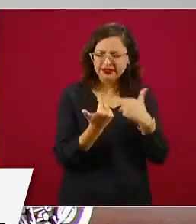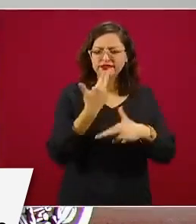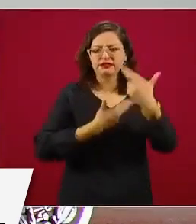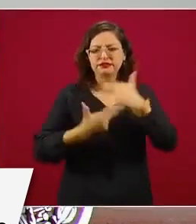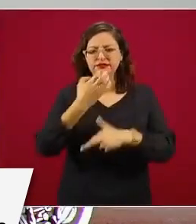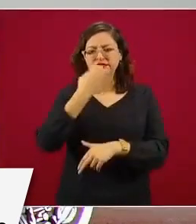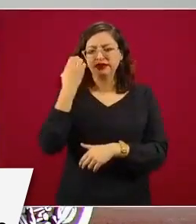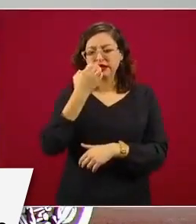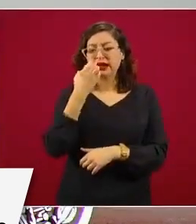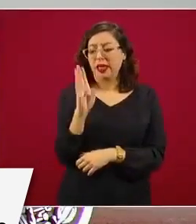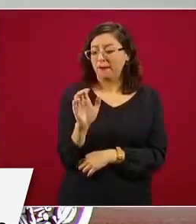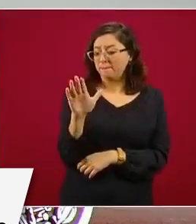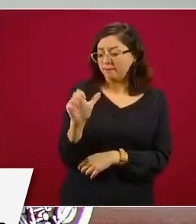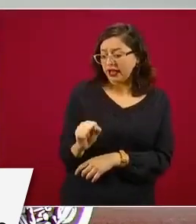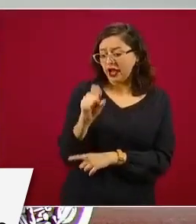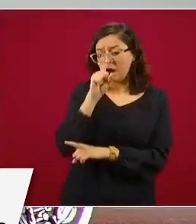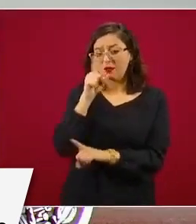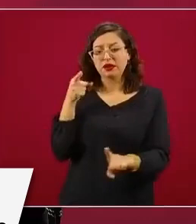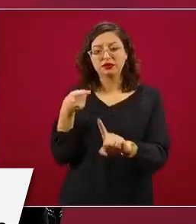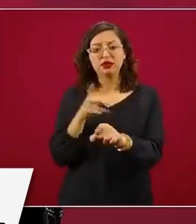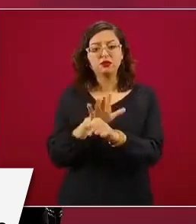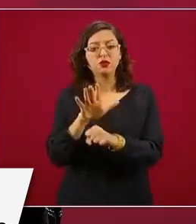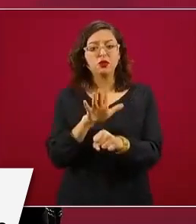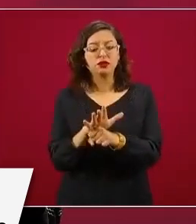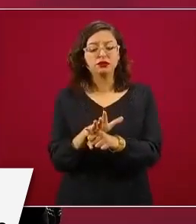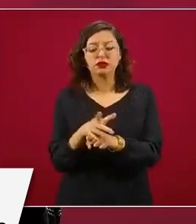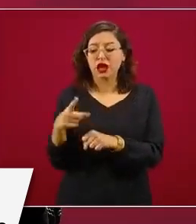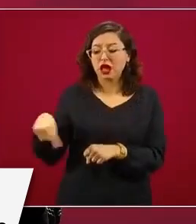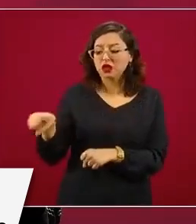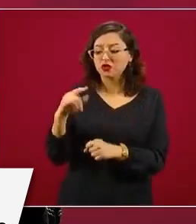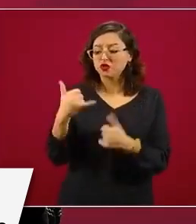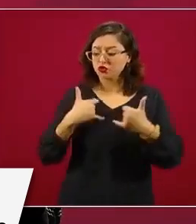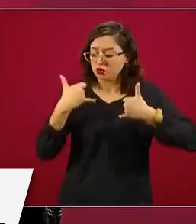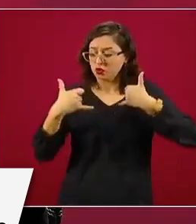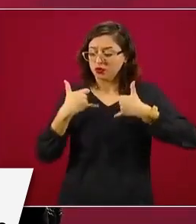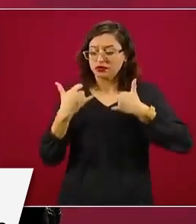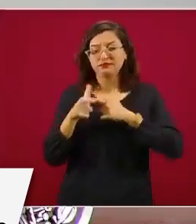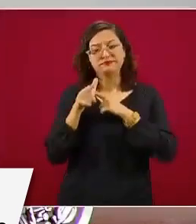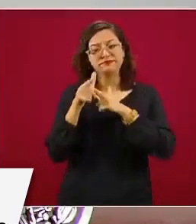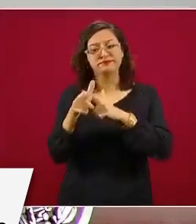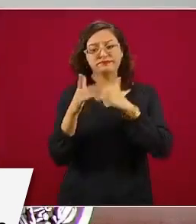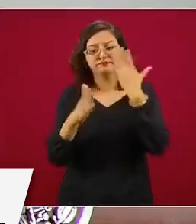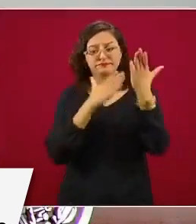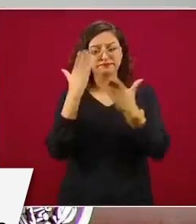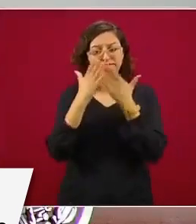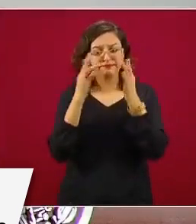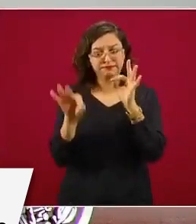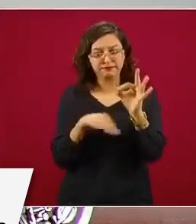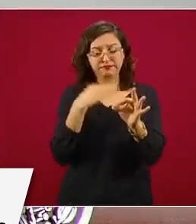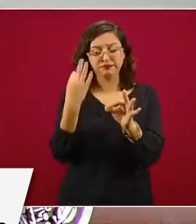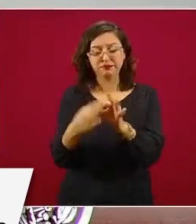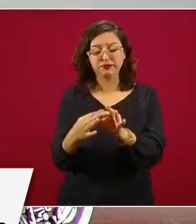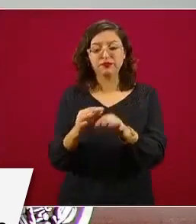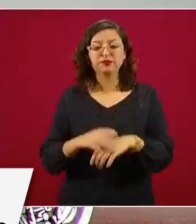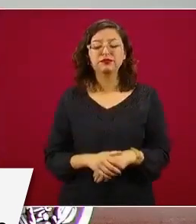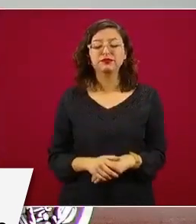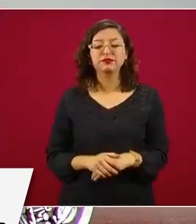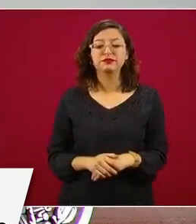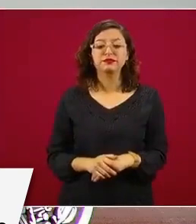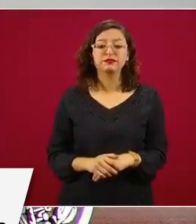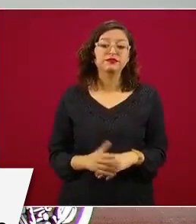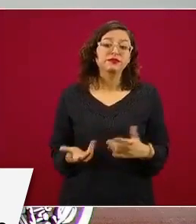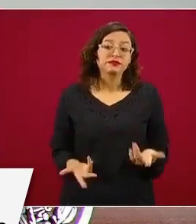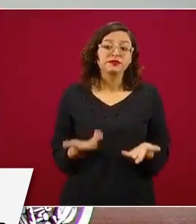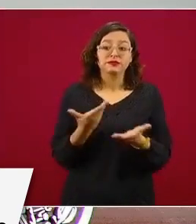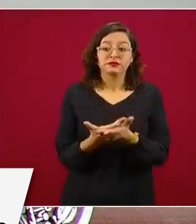que los jóvenes permanezcan estudiando, que concluyan sus estudios y el hecho de que ahora un